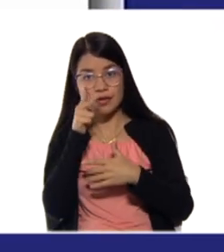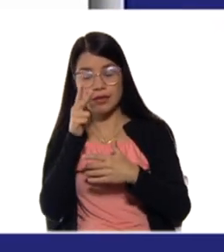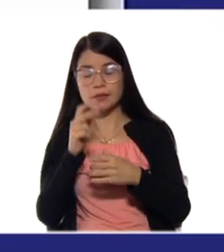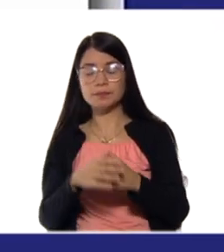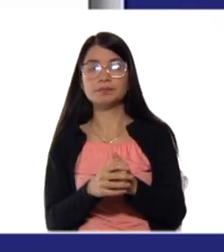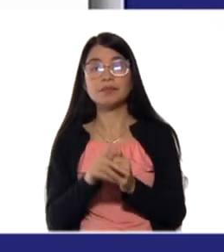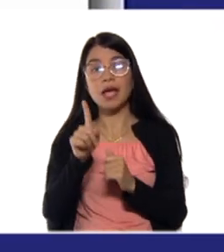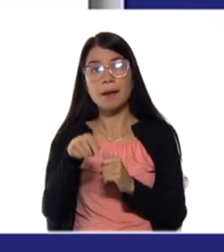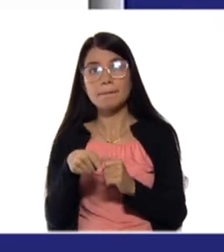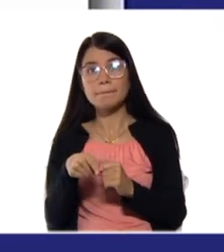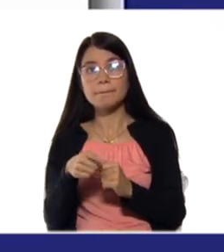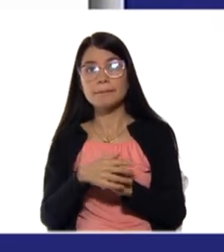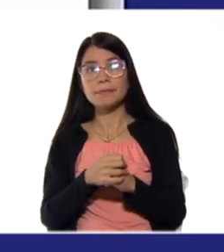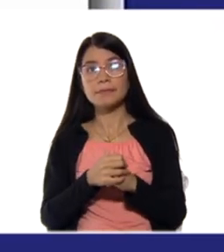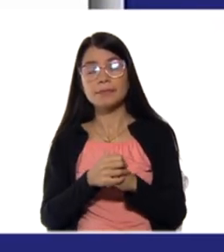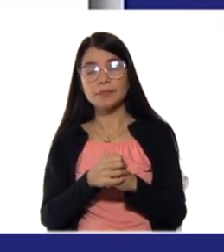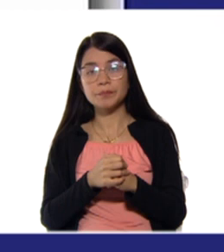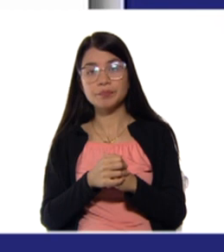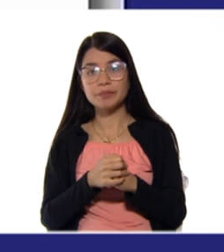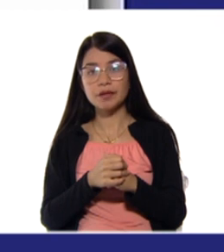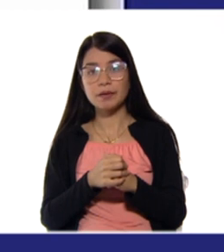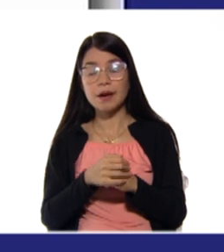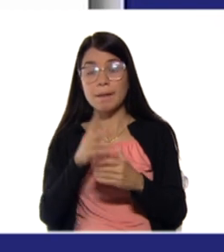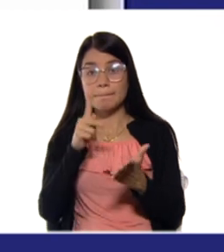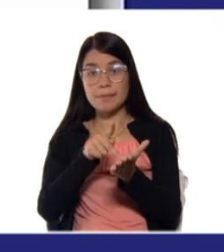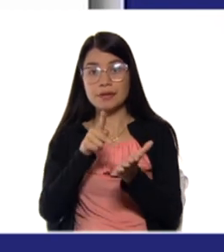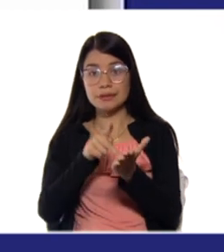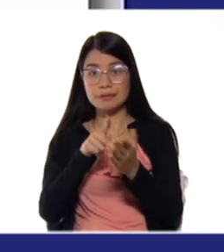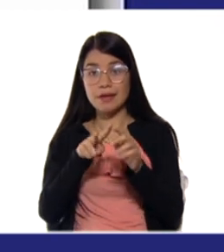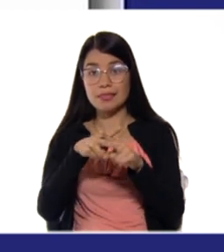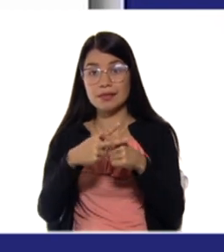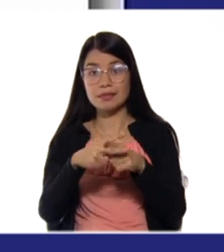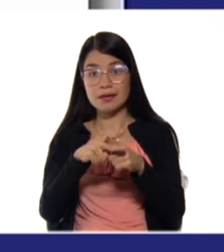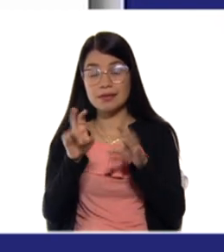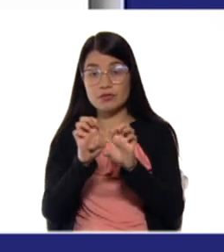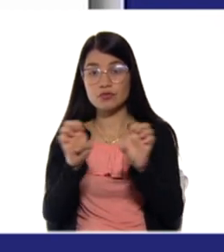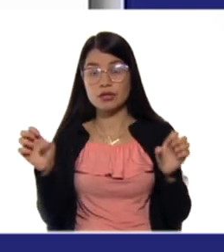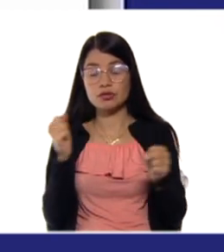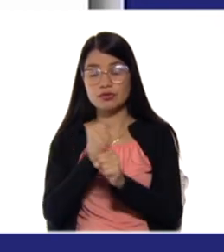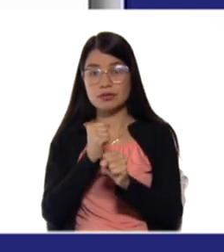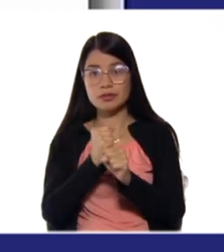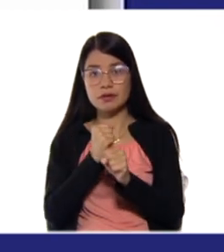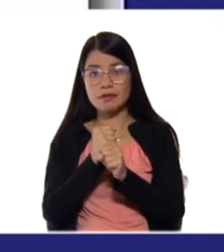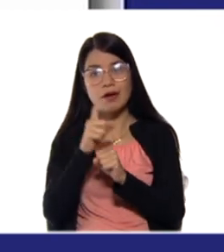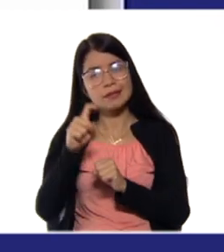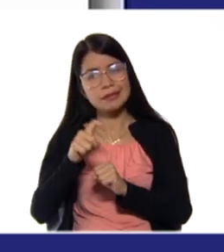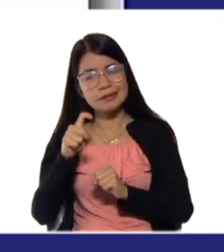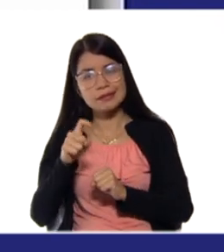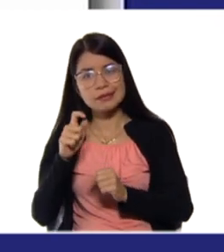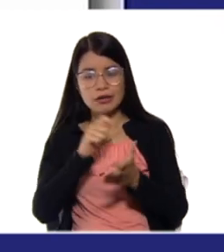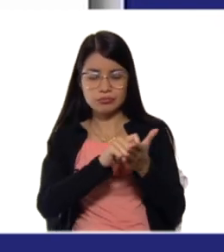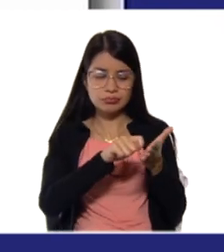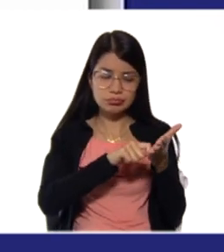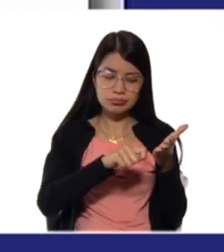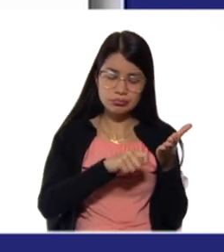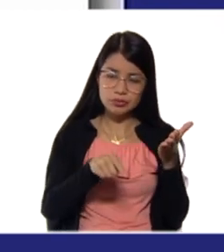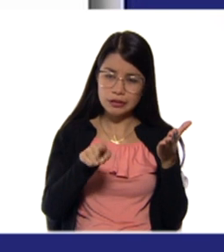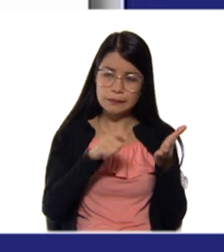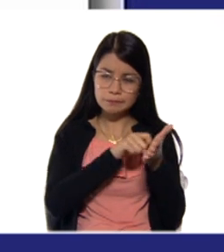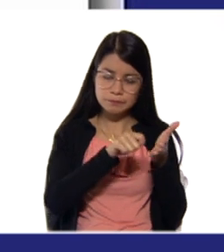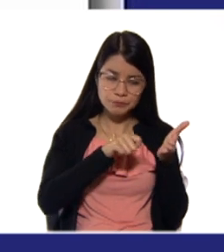los participantes de los talleres de educación laboral, es necesario registrar las habilidades y destrezas de los participantes.